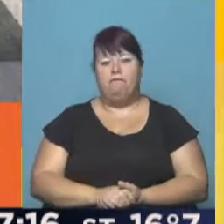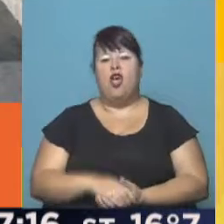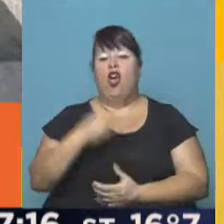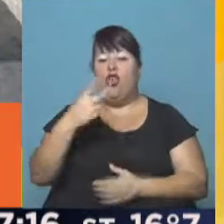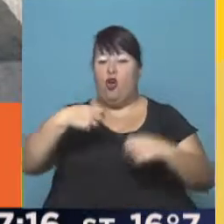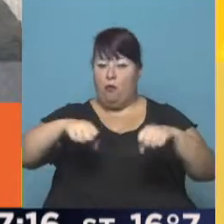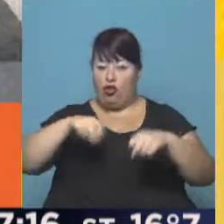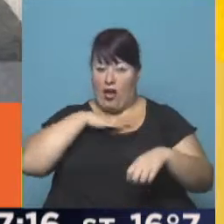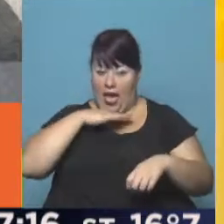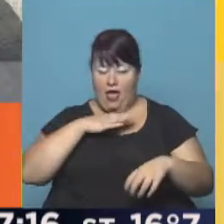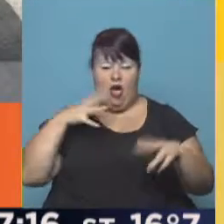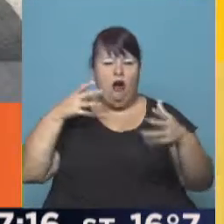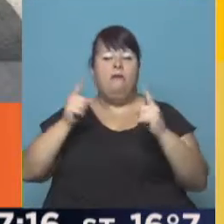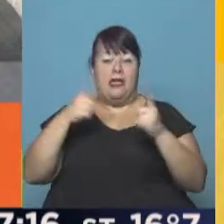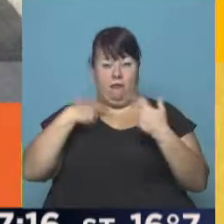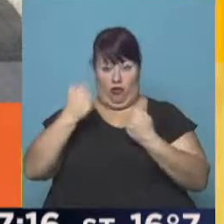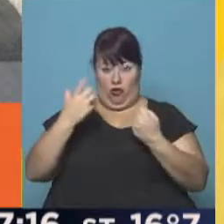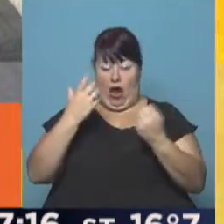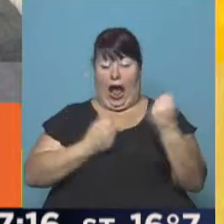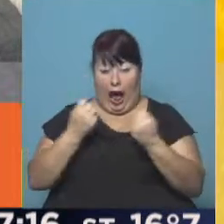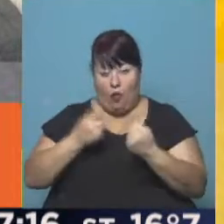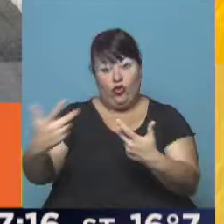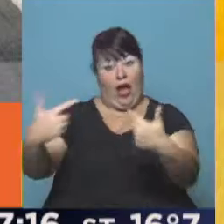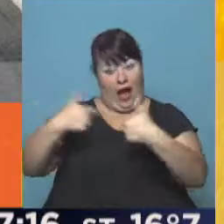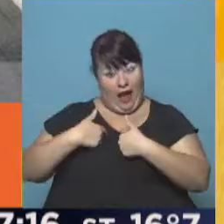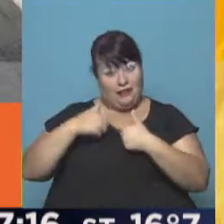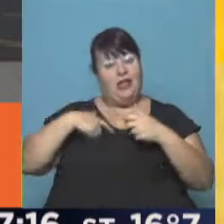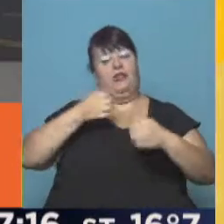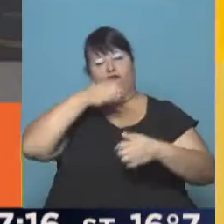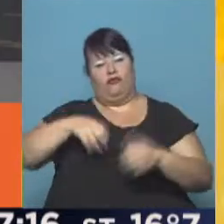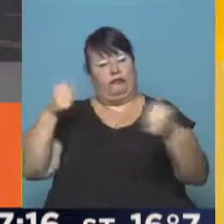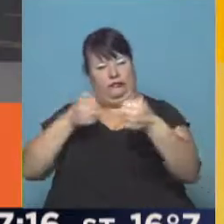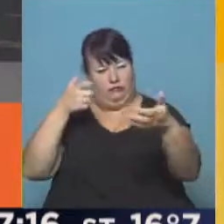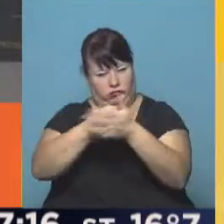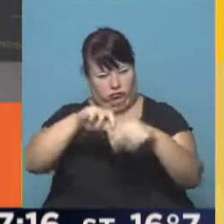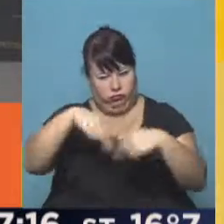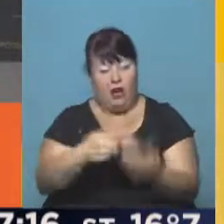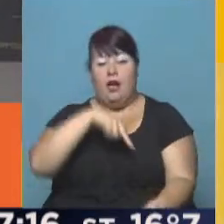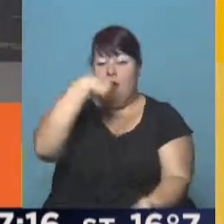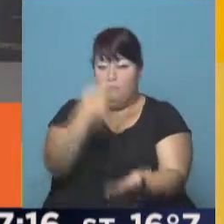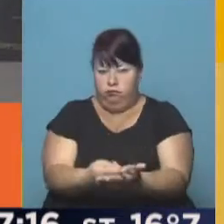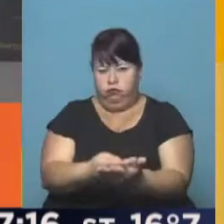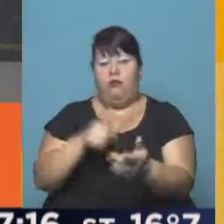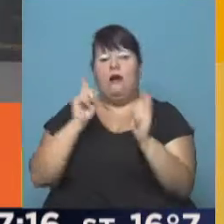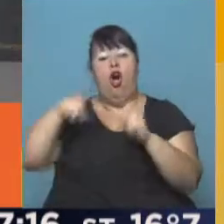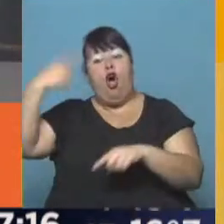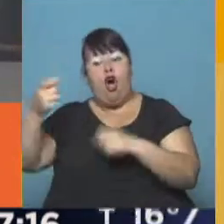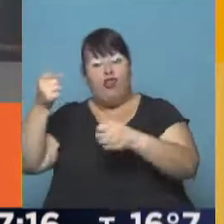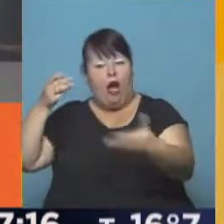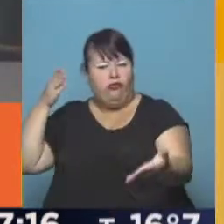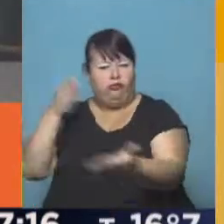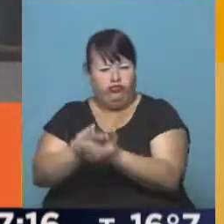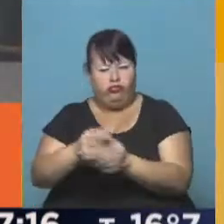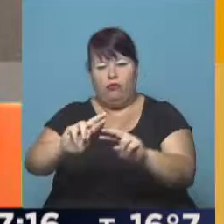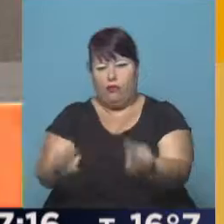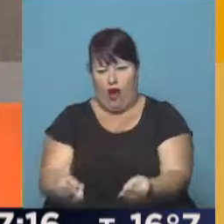Dos motochorros fueron embestidos por el conductor de un auto al que habían asaltado. Al caer al asfalto fueron atropellados por otro vehículo